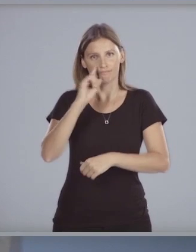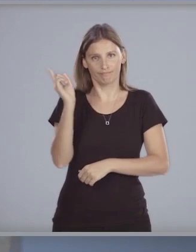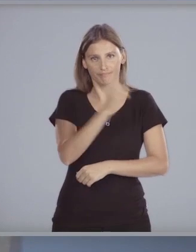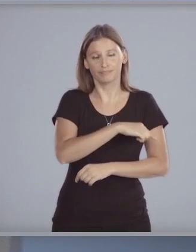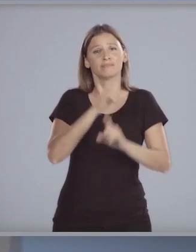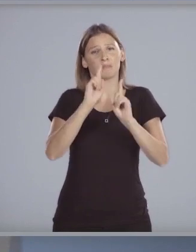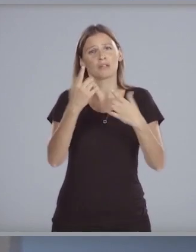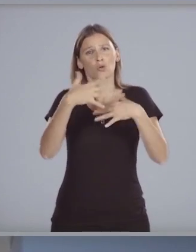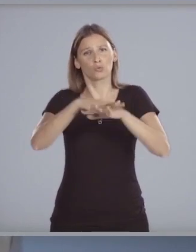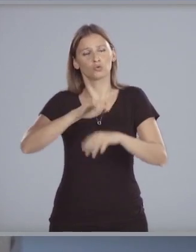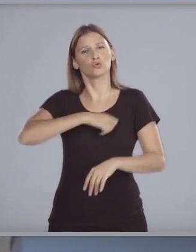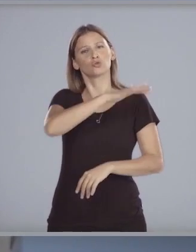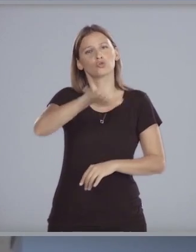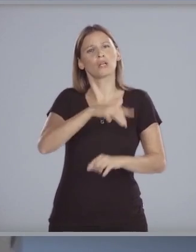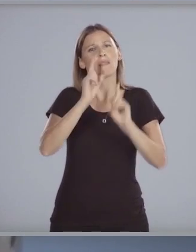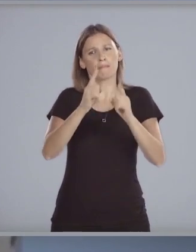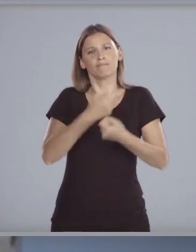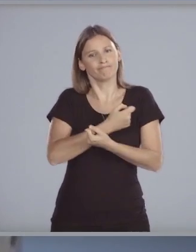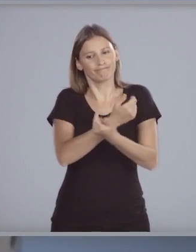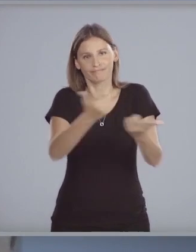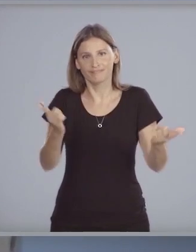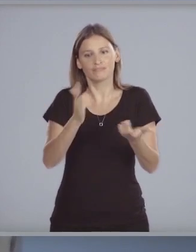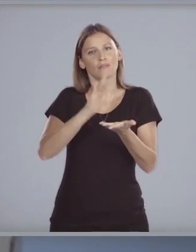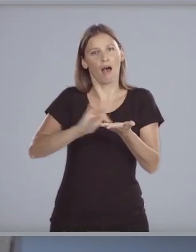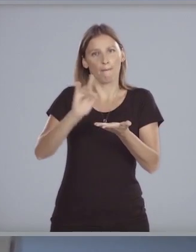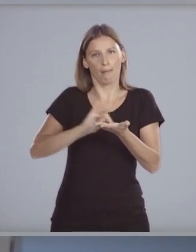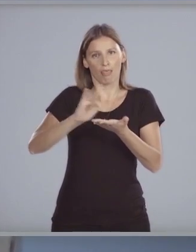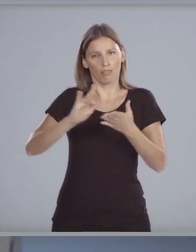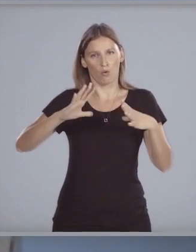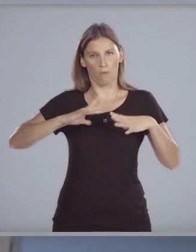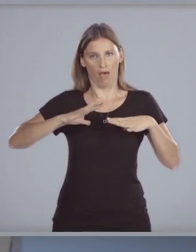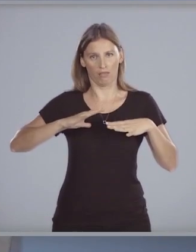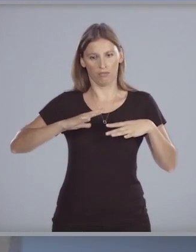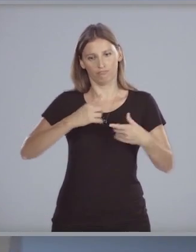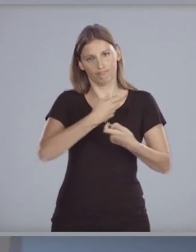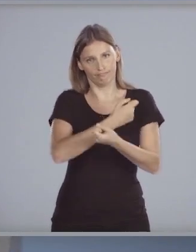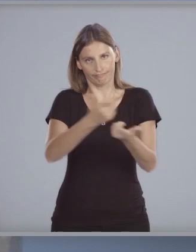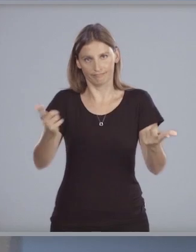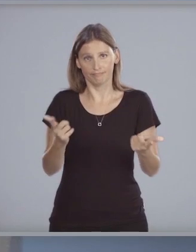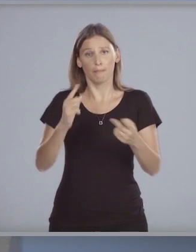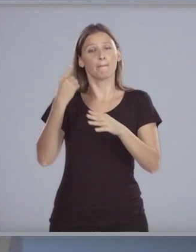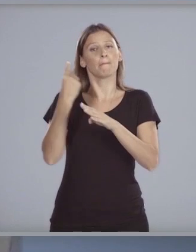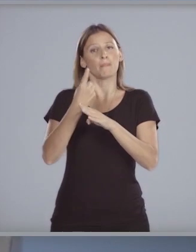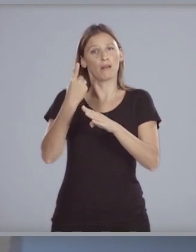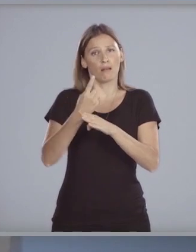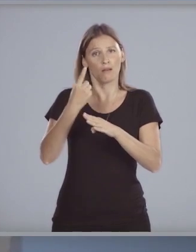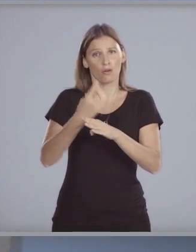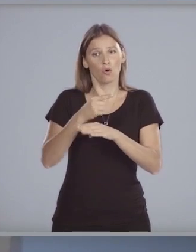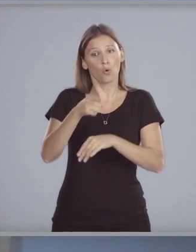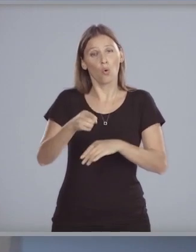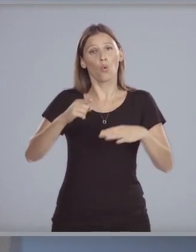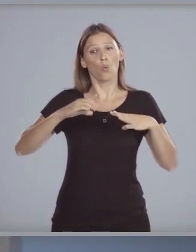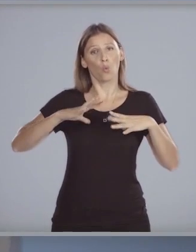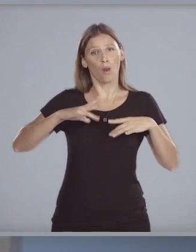instrumentaremos la entrega gratuita de tablets a los jubilados. En primer lugar